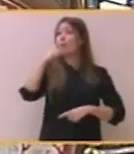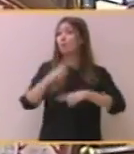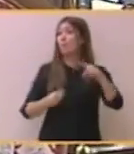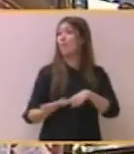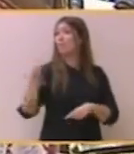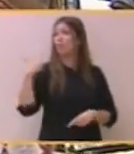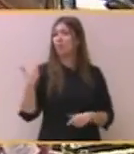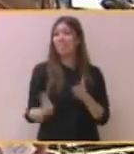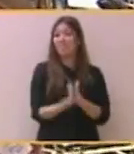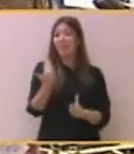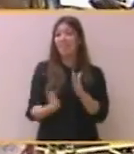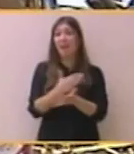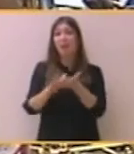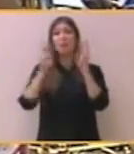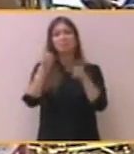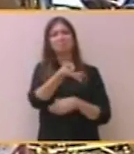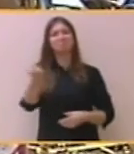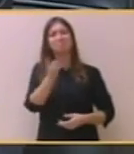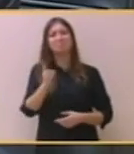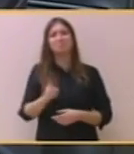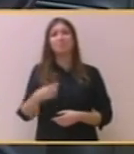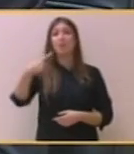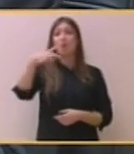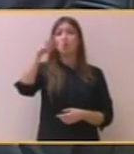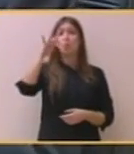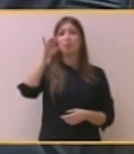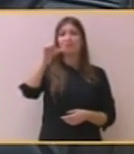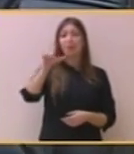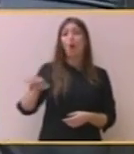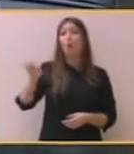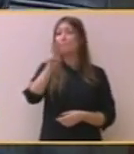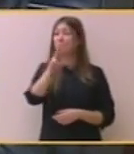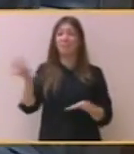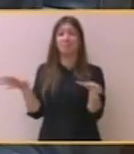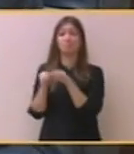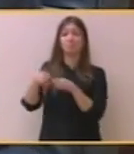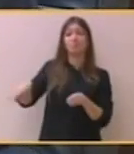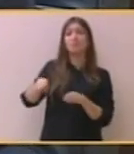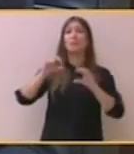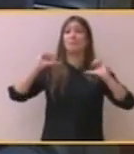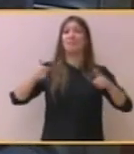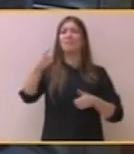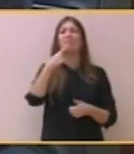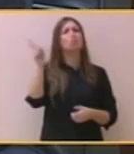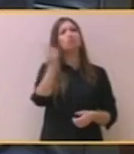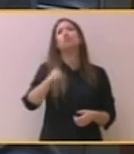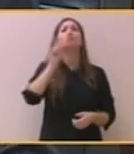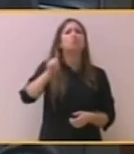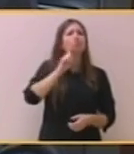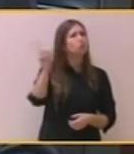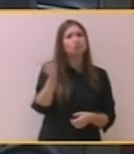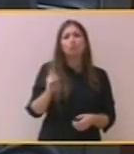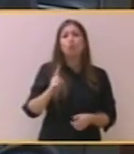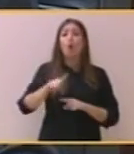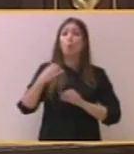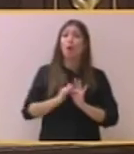para usted. Sobre el caso Gürtel o el caso PP, da igual, usted empezó diciendo que todo era falso. Continuó diciendo que todo era